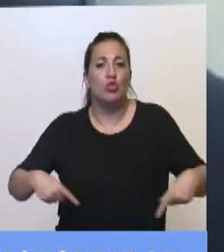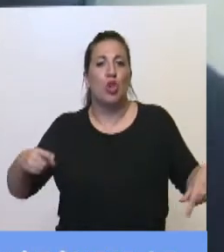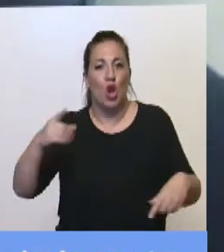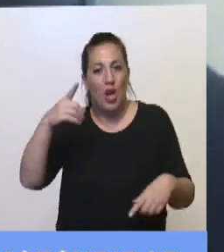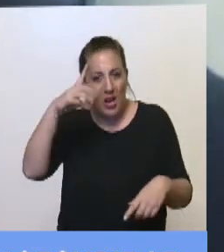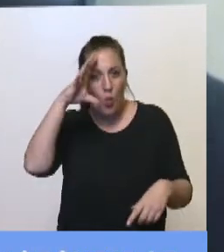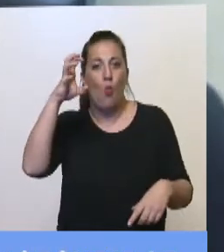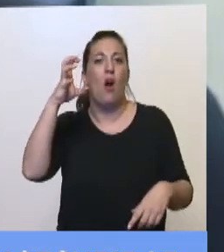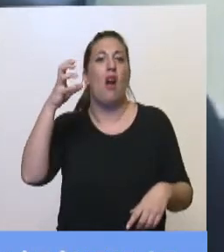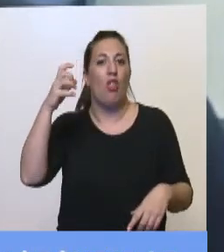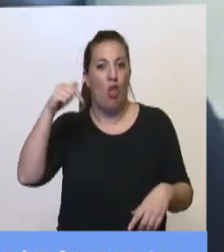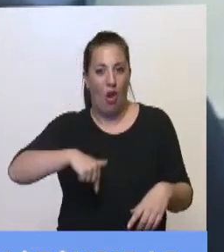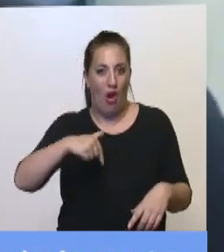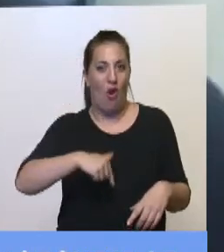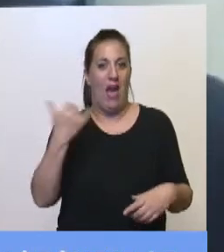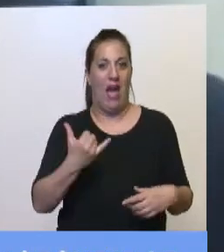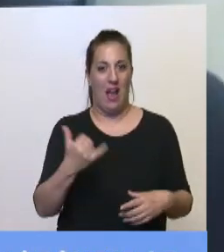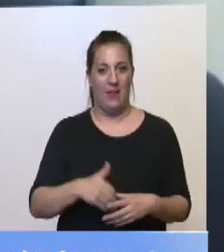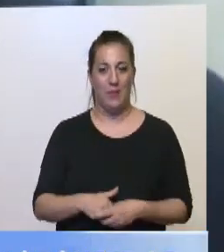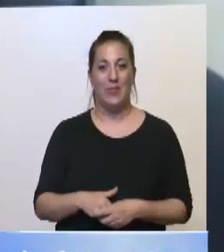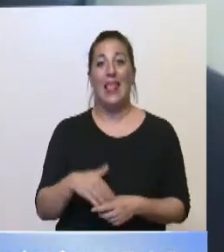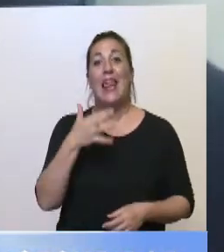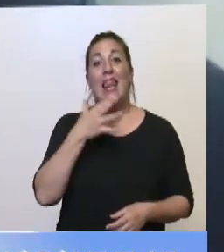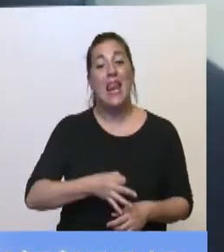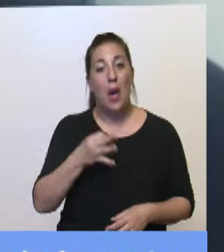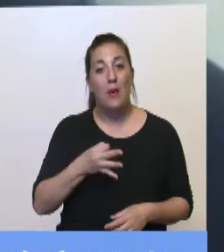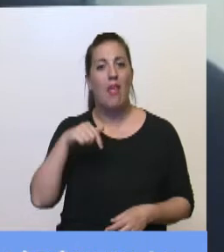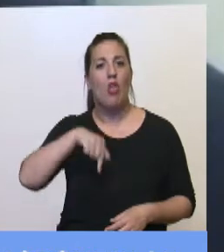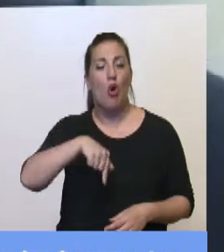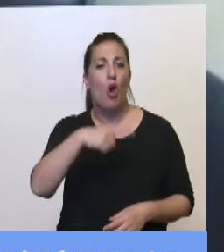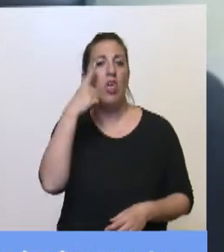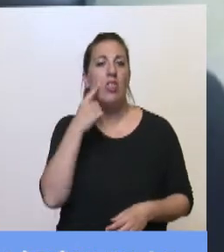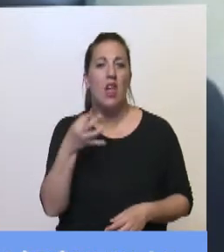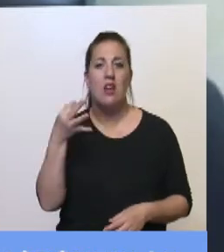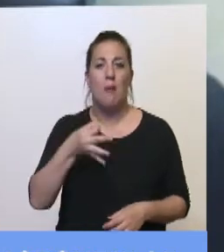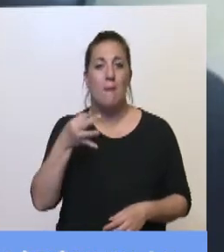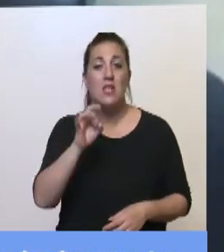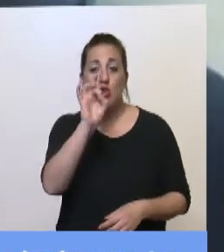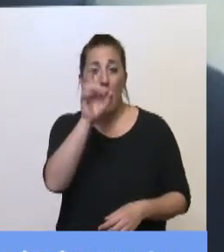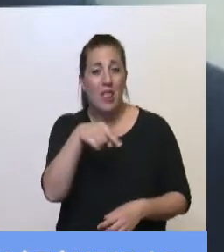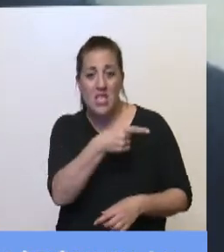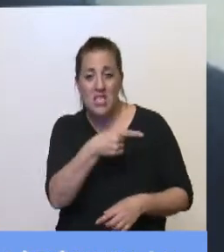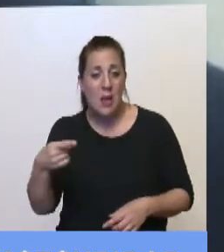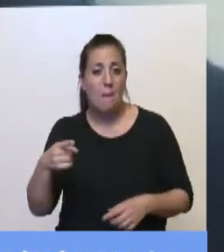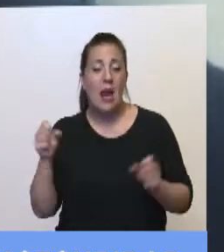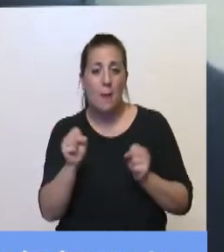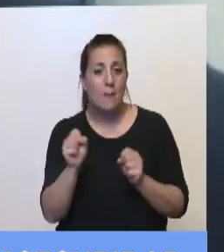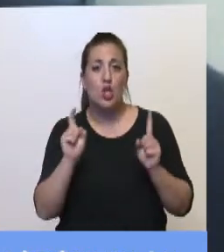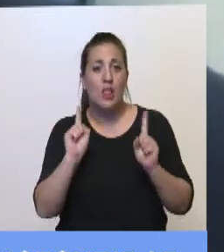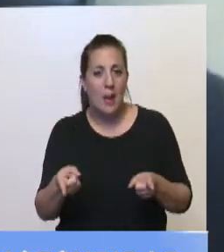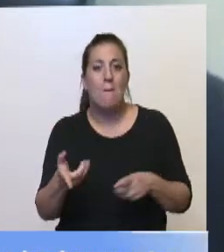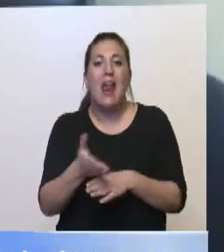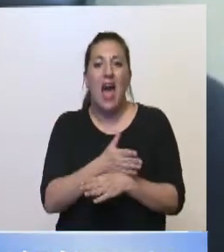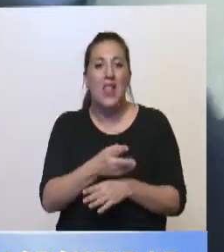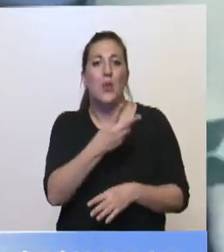hoy recordamos y tenemos. La verdad que es un día especial, no solamente la semana de mayo, sino en vísperas de este